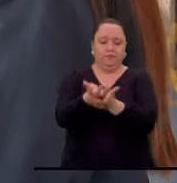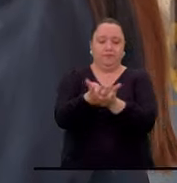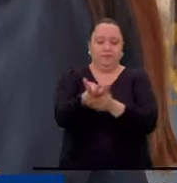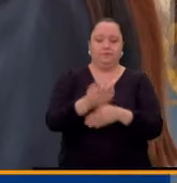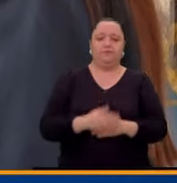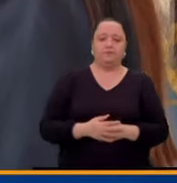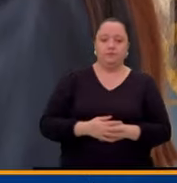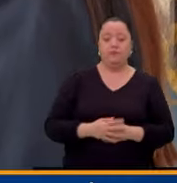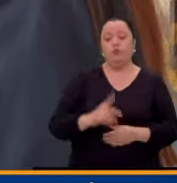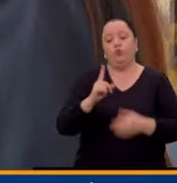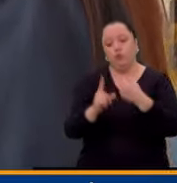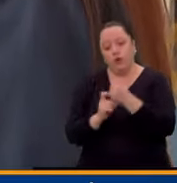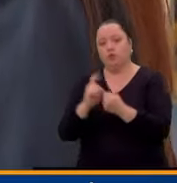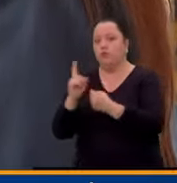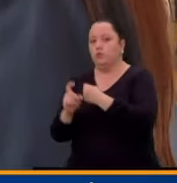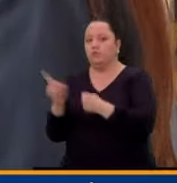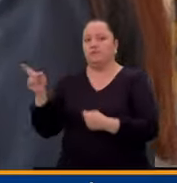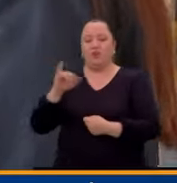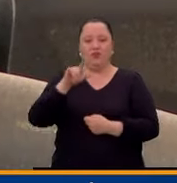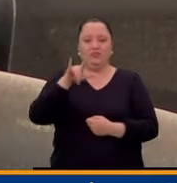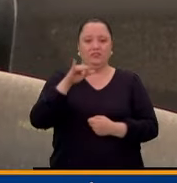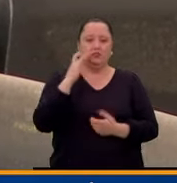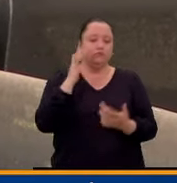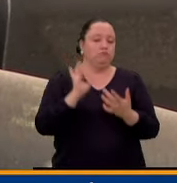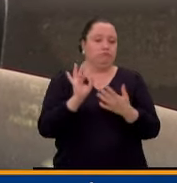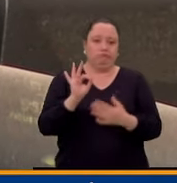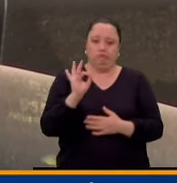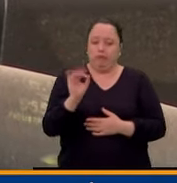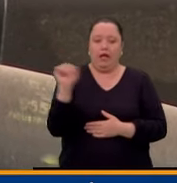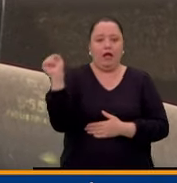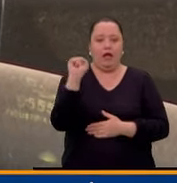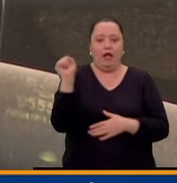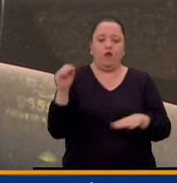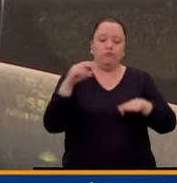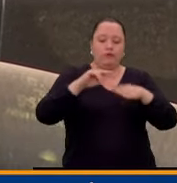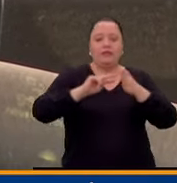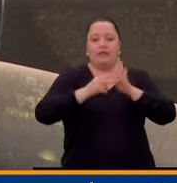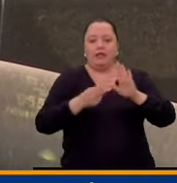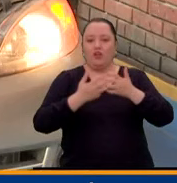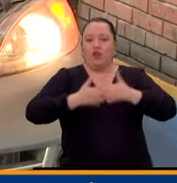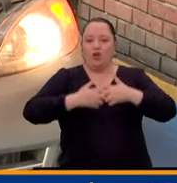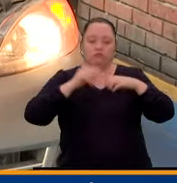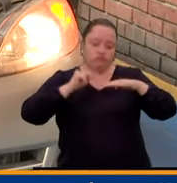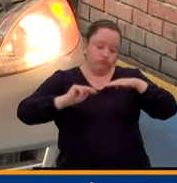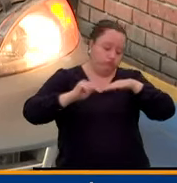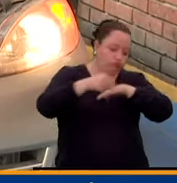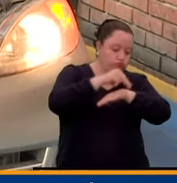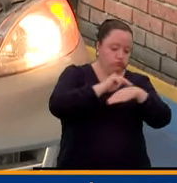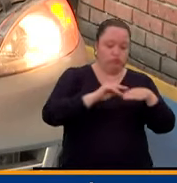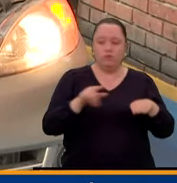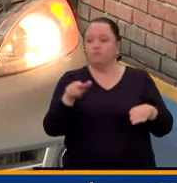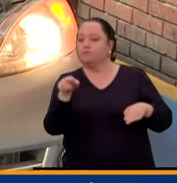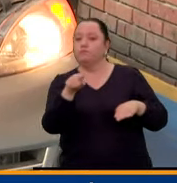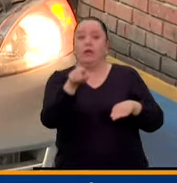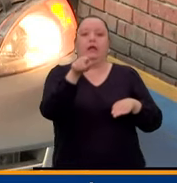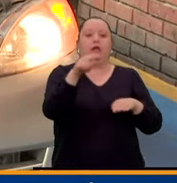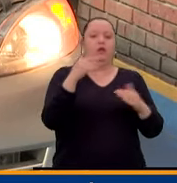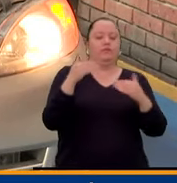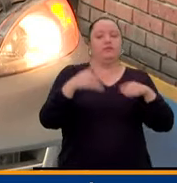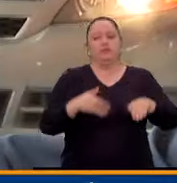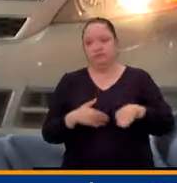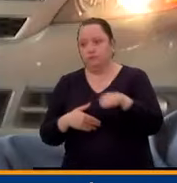Cada año, sagradamente, José Ayala hace la revisión técnico mecánica a su carro y se ha preocupado por buscar un lugar que le genere confianza.